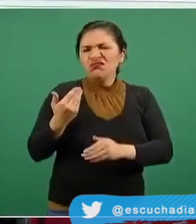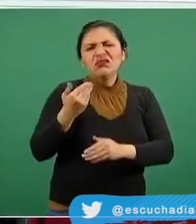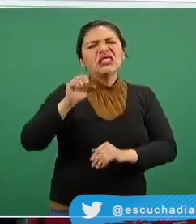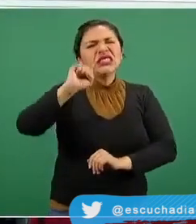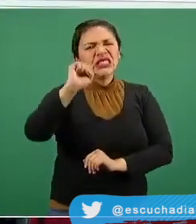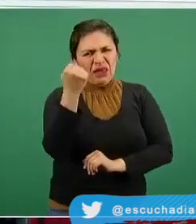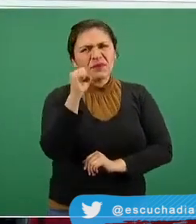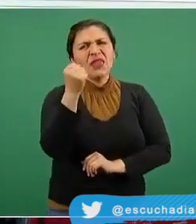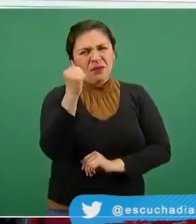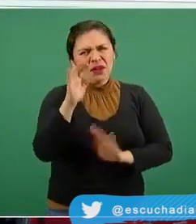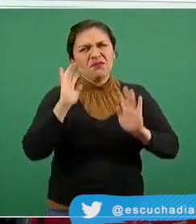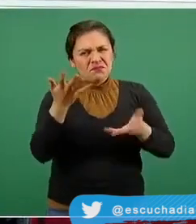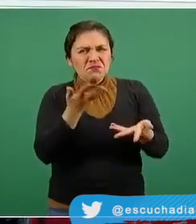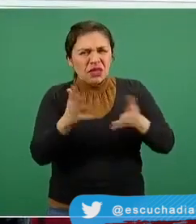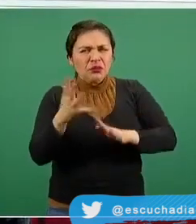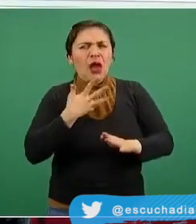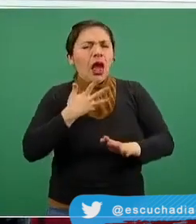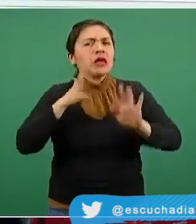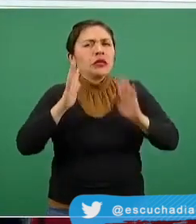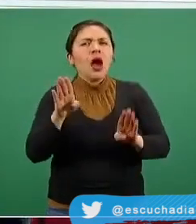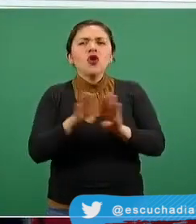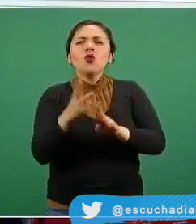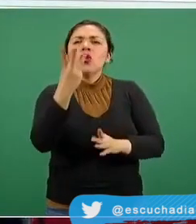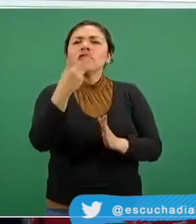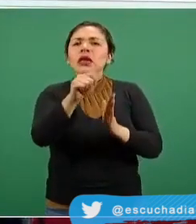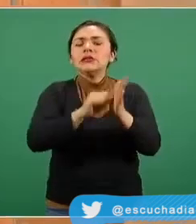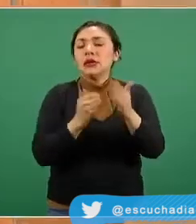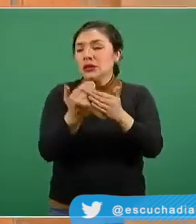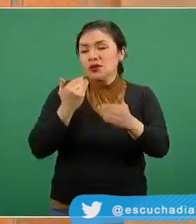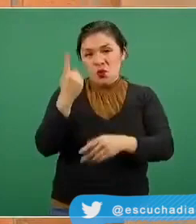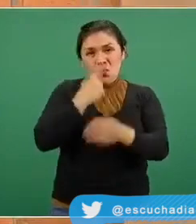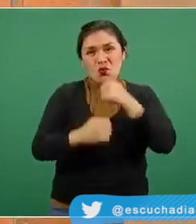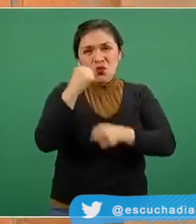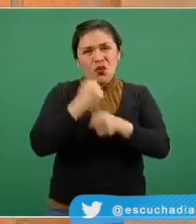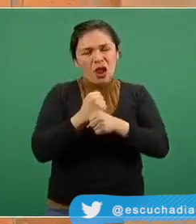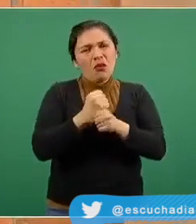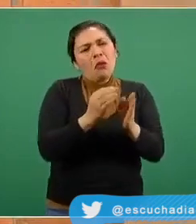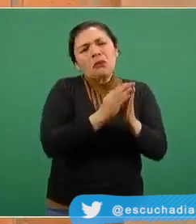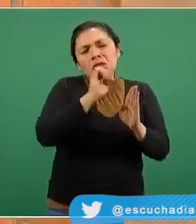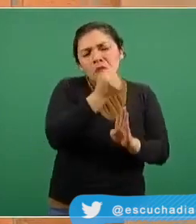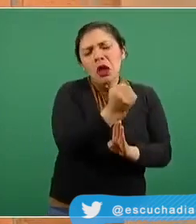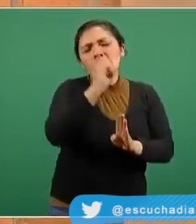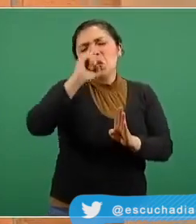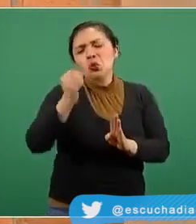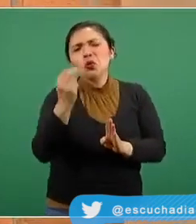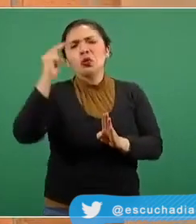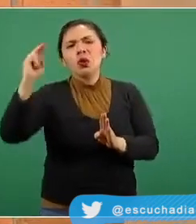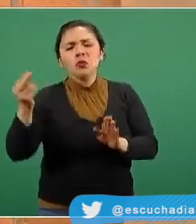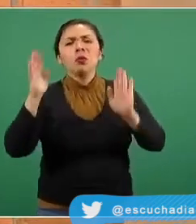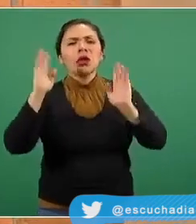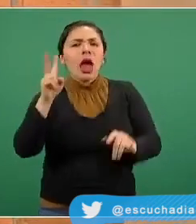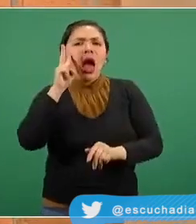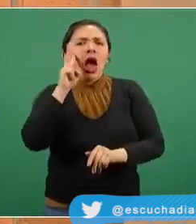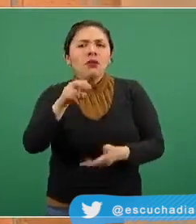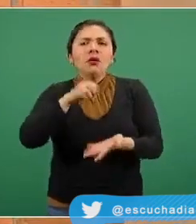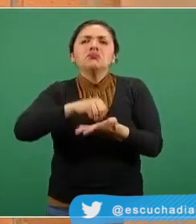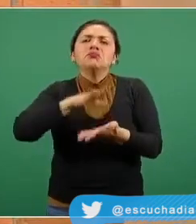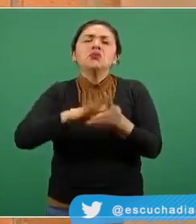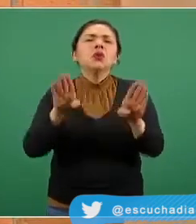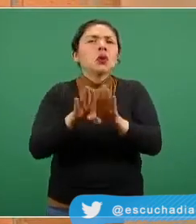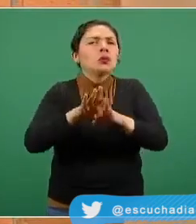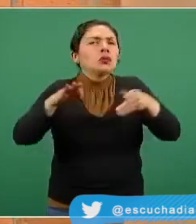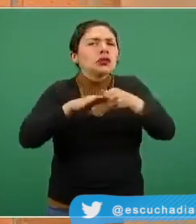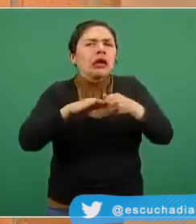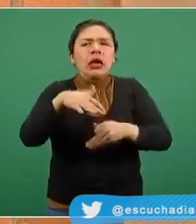septiembre, es decir, ya tenía todo el último trimestre del año pasado circulando, ha sido identificada de hecho en más de